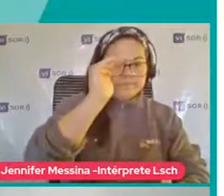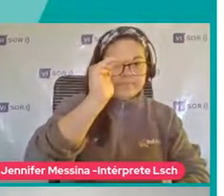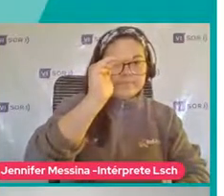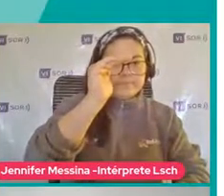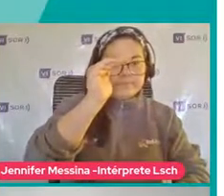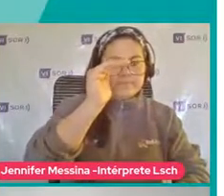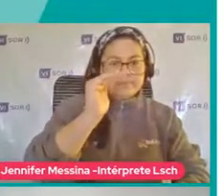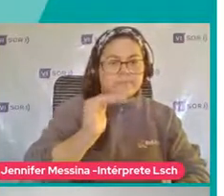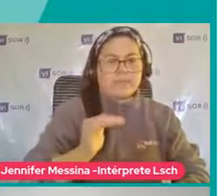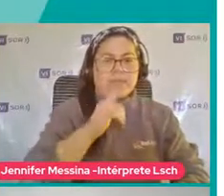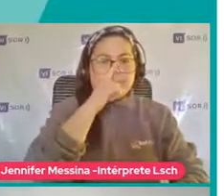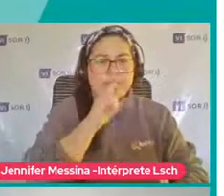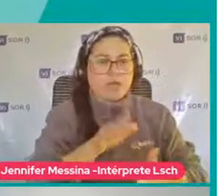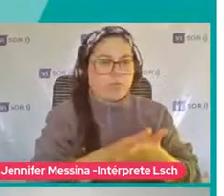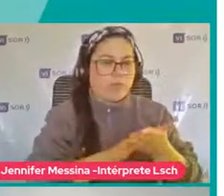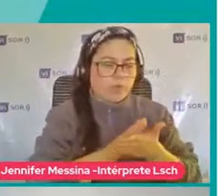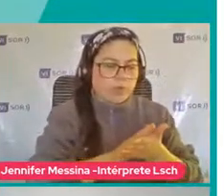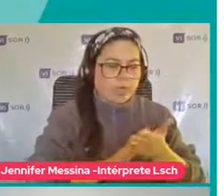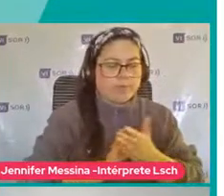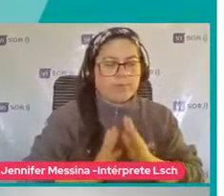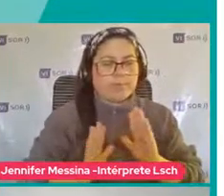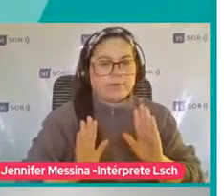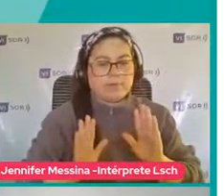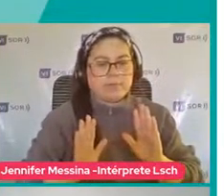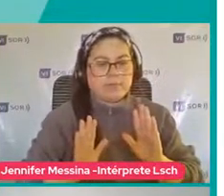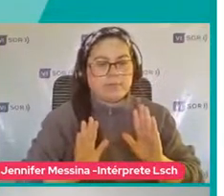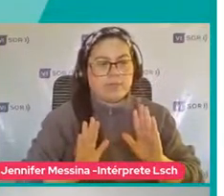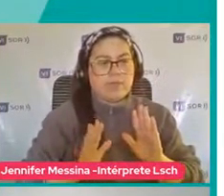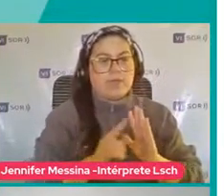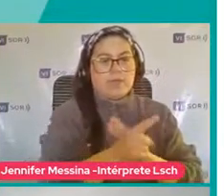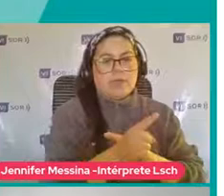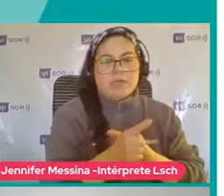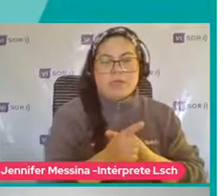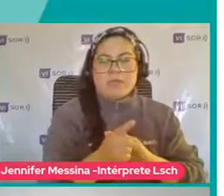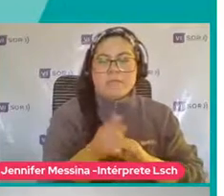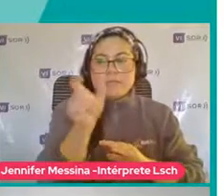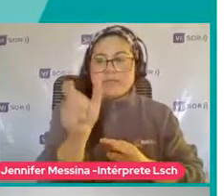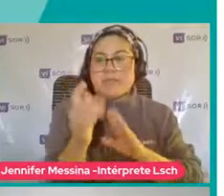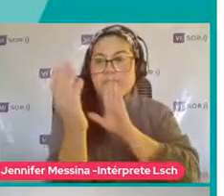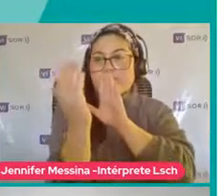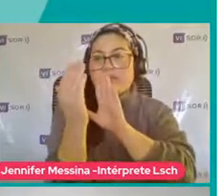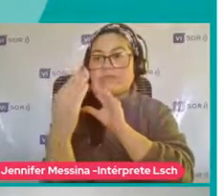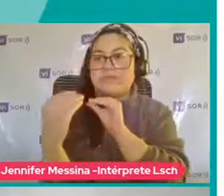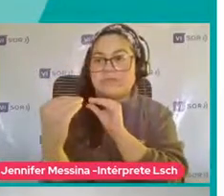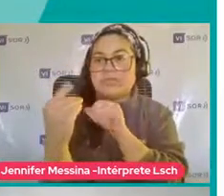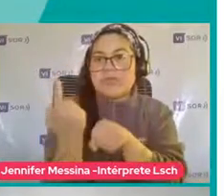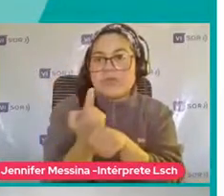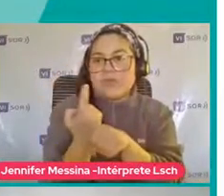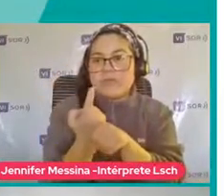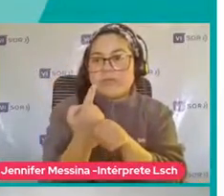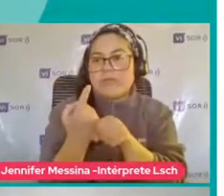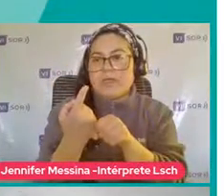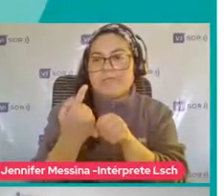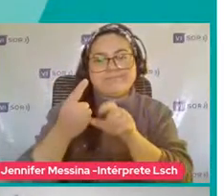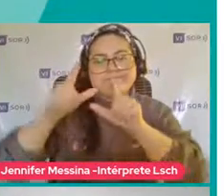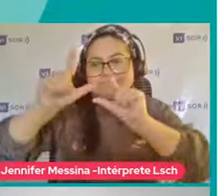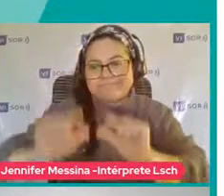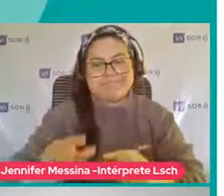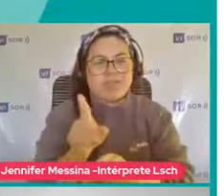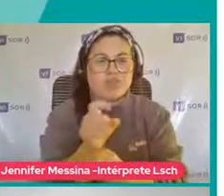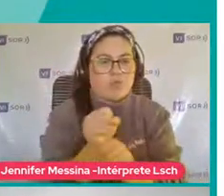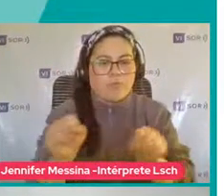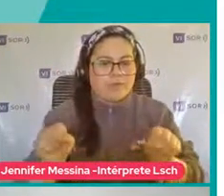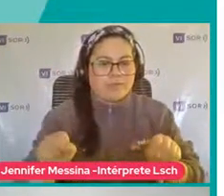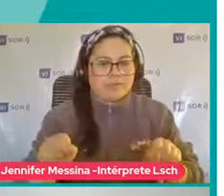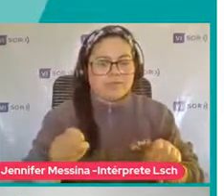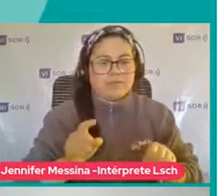Sin embargo Por ejemplo No logran Establar una conversación Con una persona Entonces eso sería Bajo Por ejemplo Hay otros